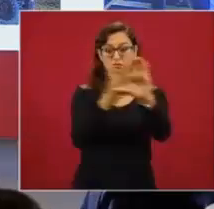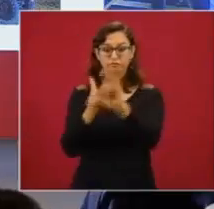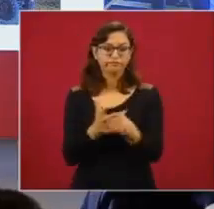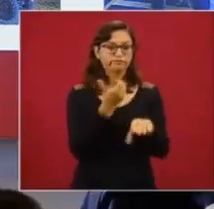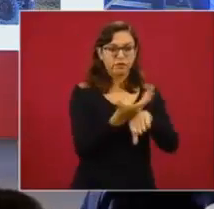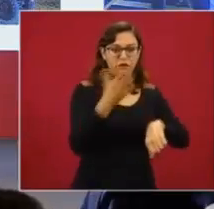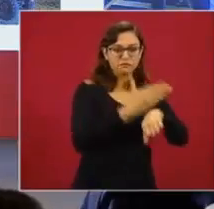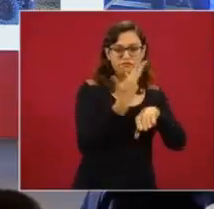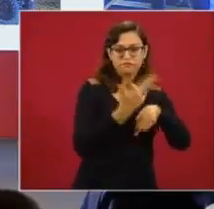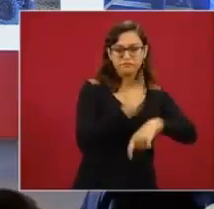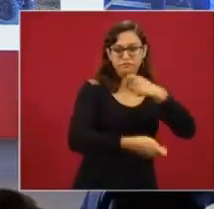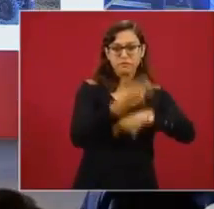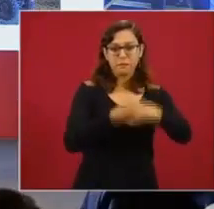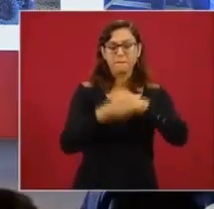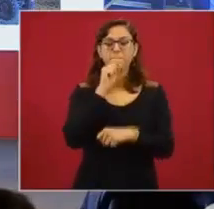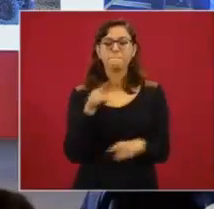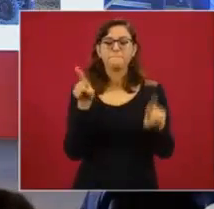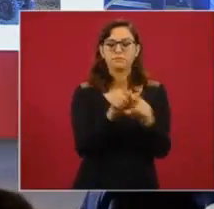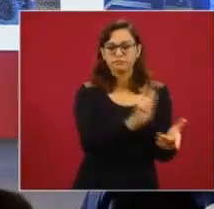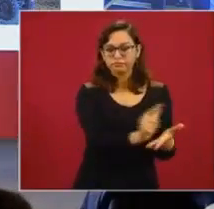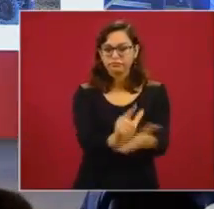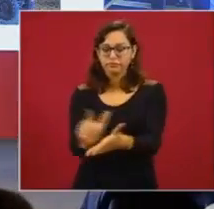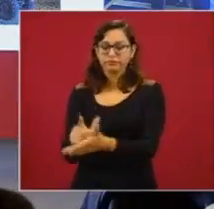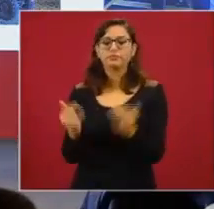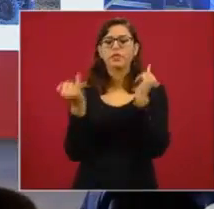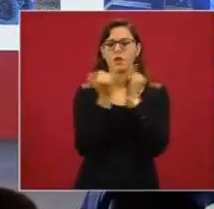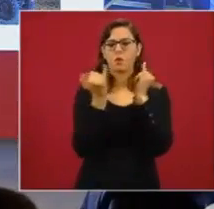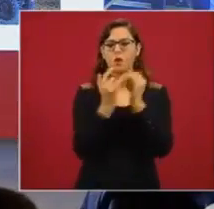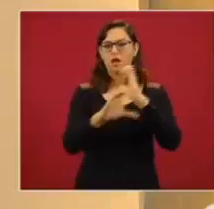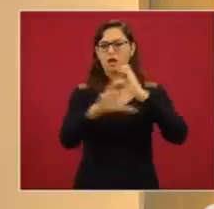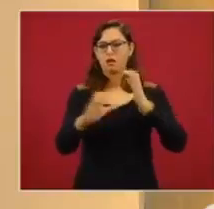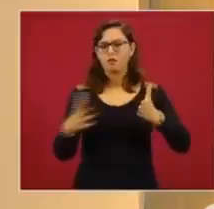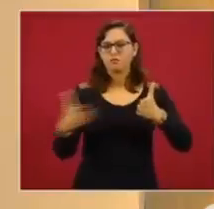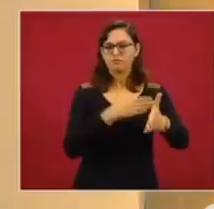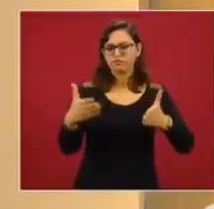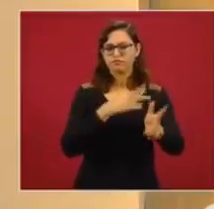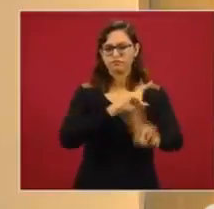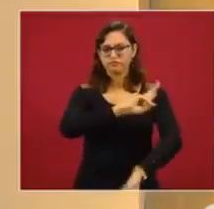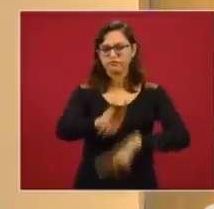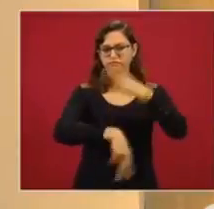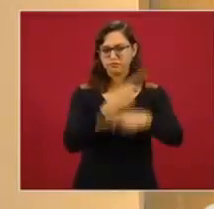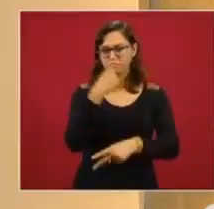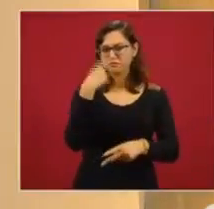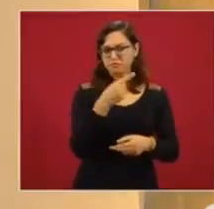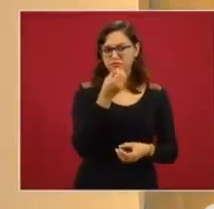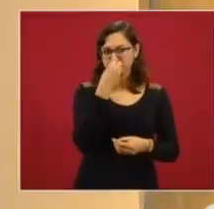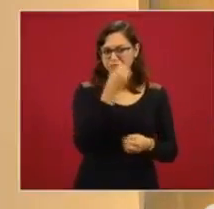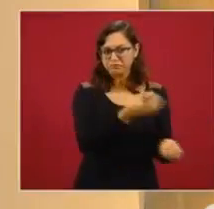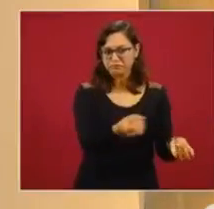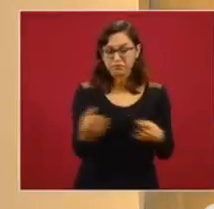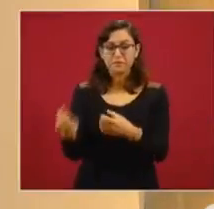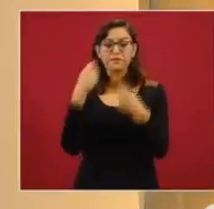células de intendencia y cocinas comunitarias que se establecen en los albergues, auxilios durante